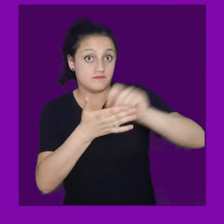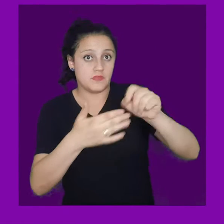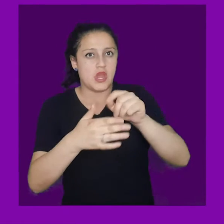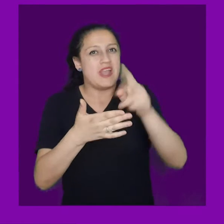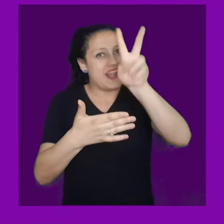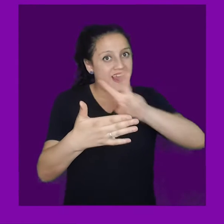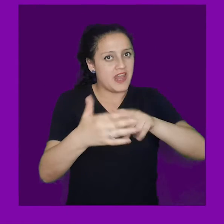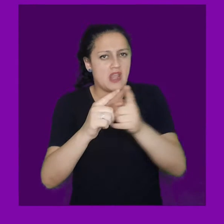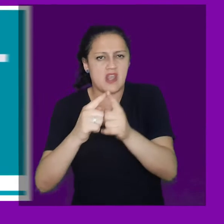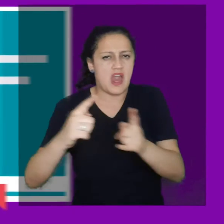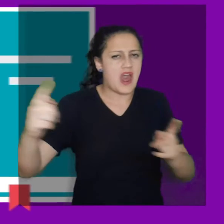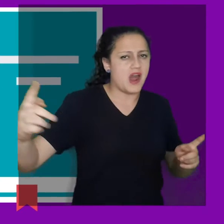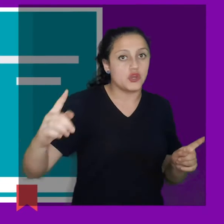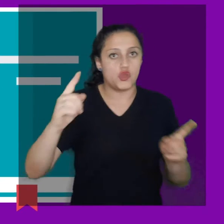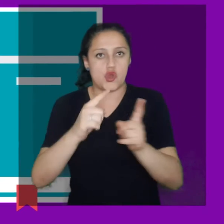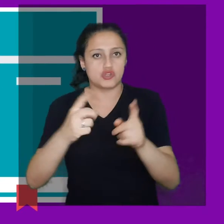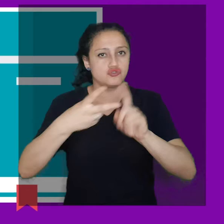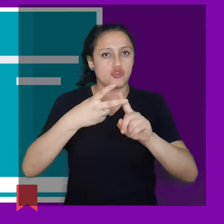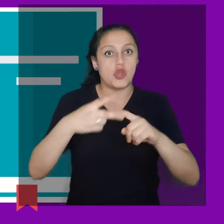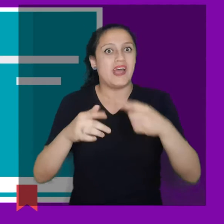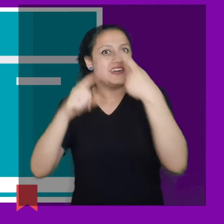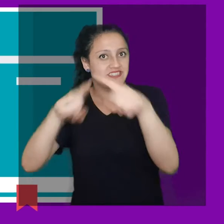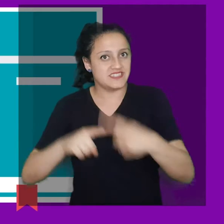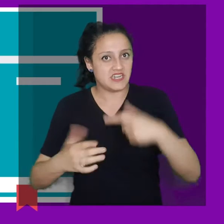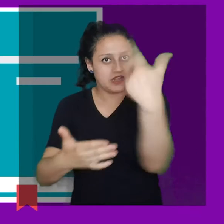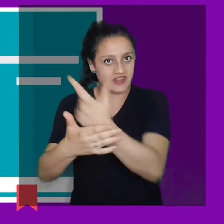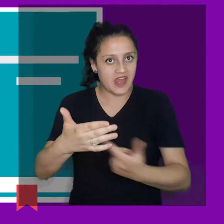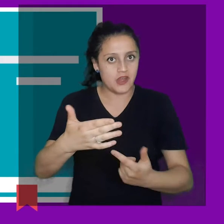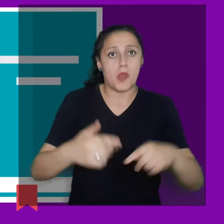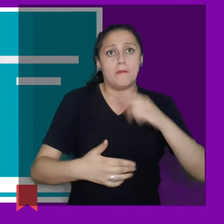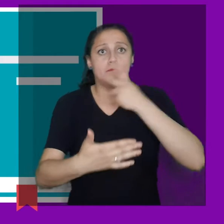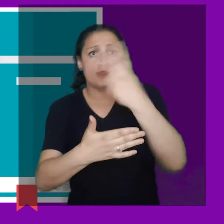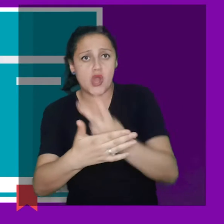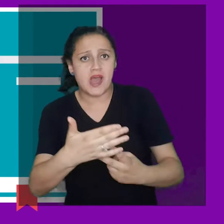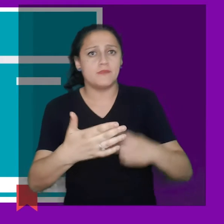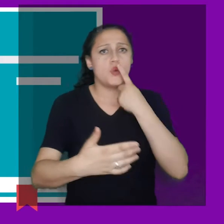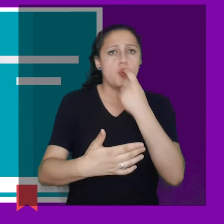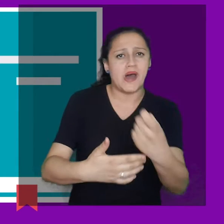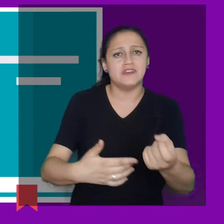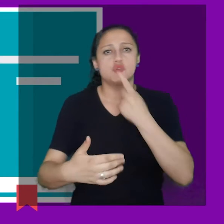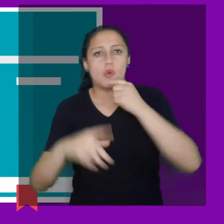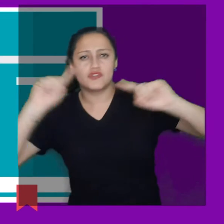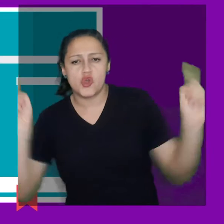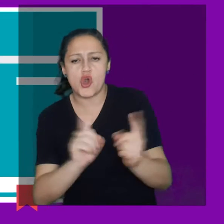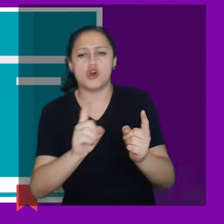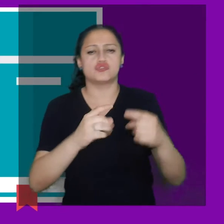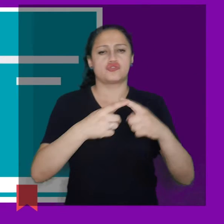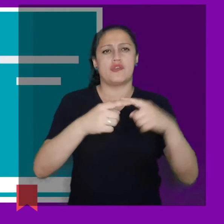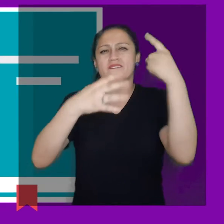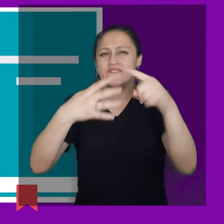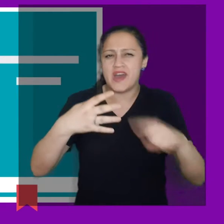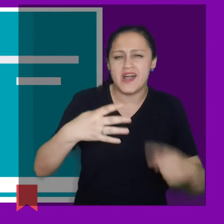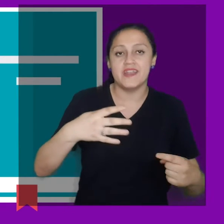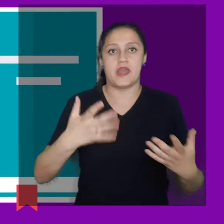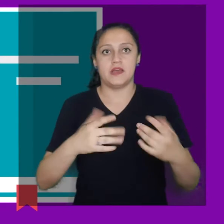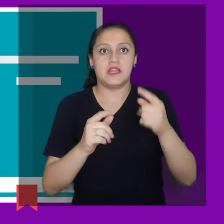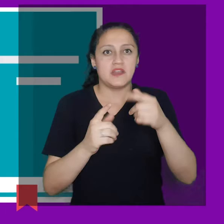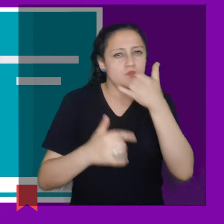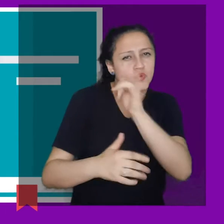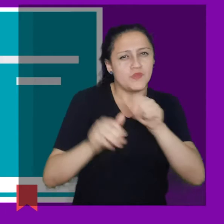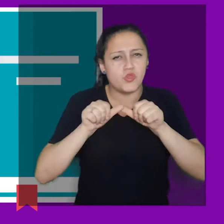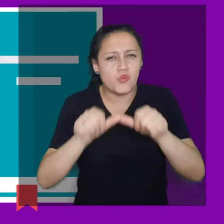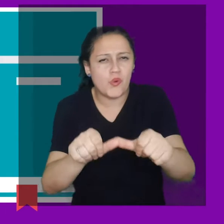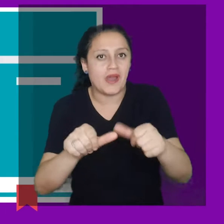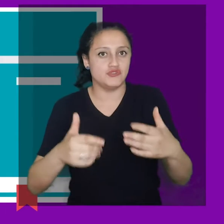trabajo. Por ejemplo, extensión, estilo literario, poema, cuento, microcuento, etc. Tiempo de trabajo.